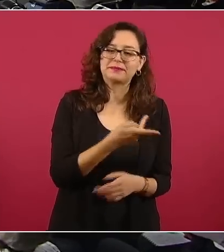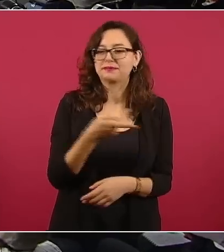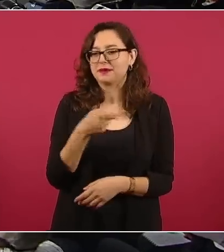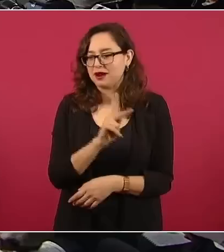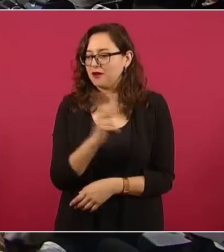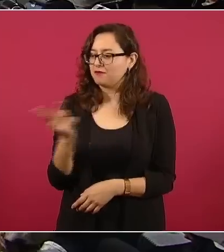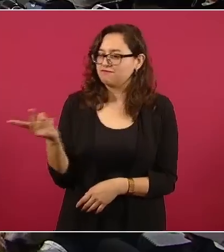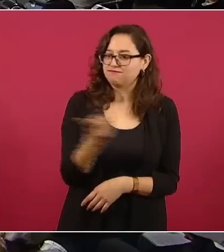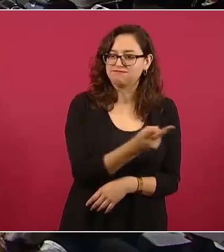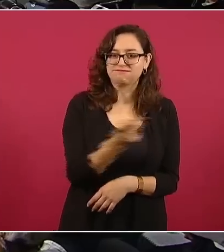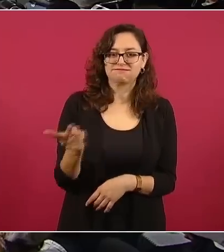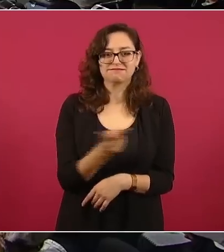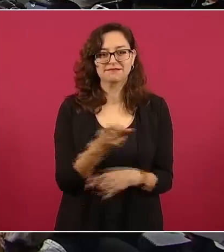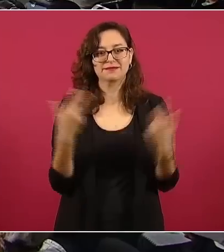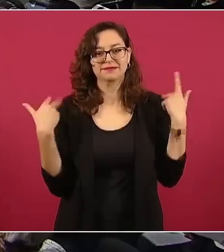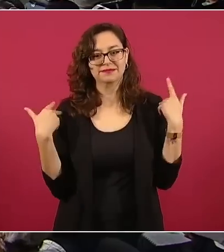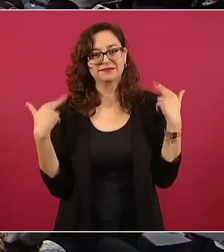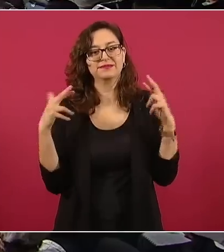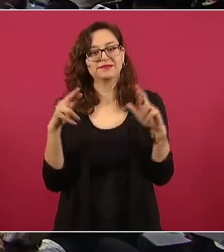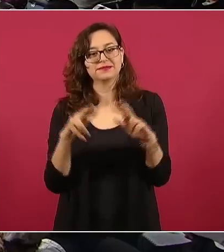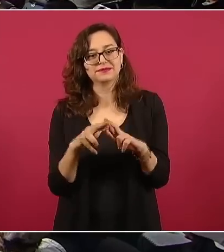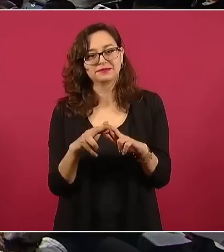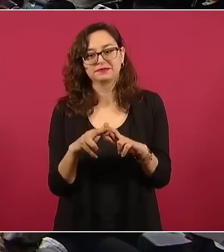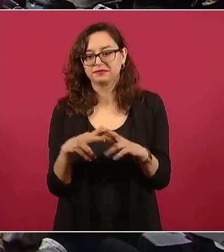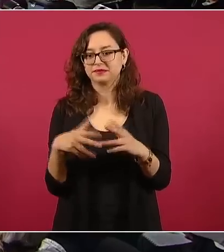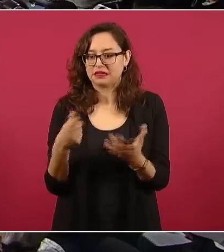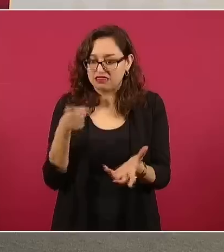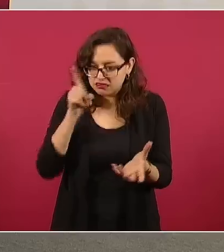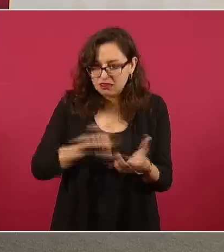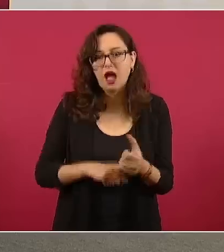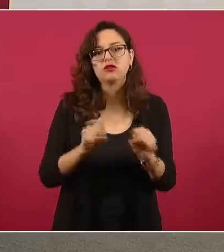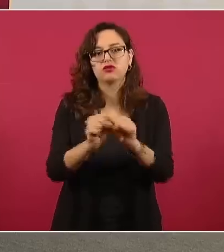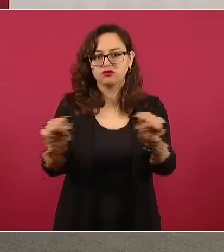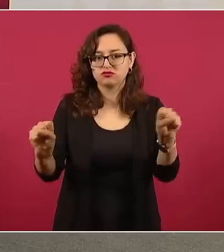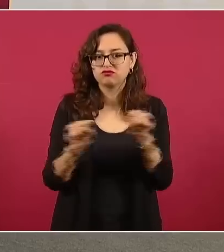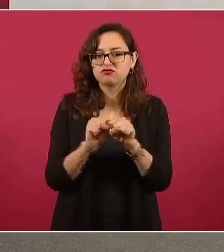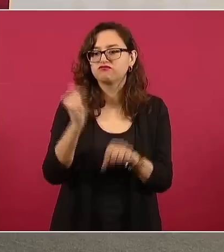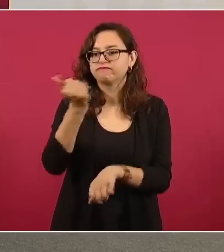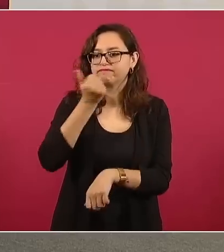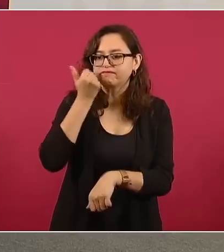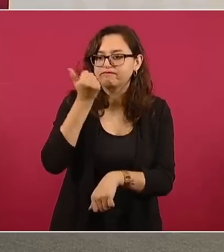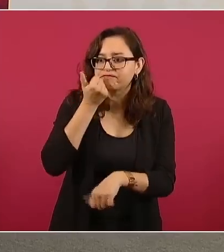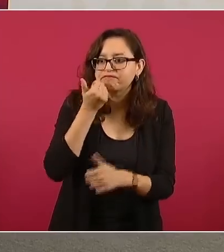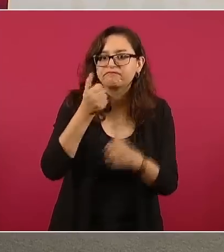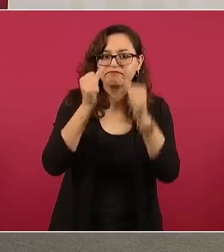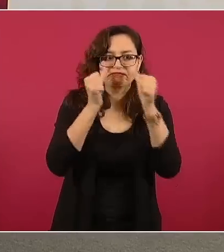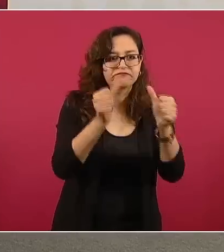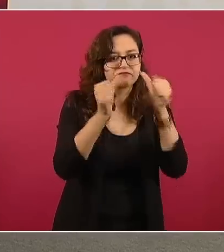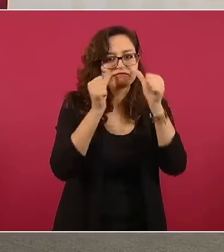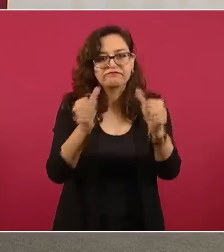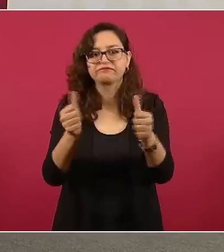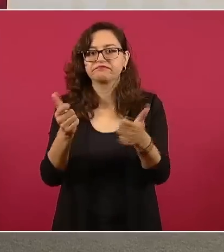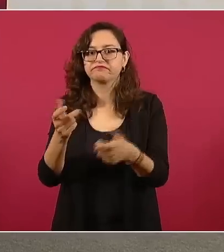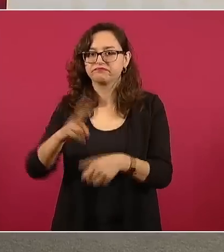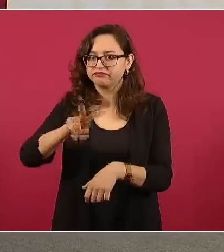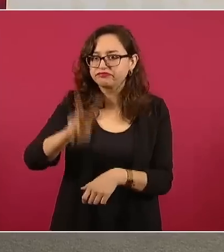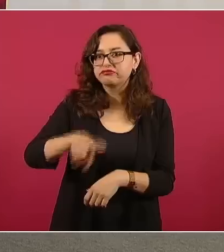de aula durante mucho tiempo.